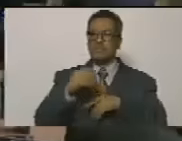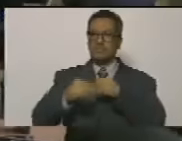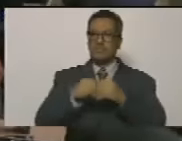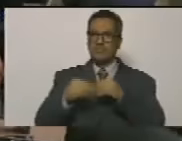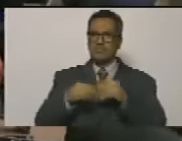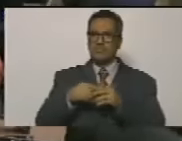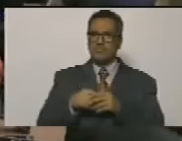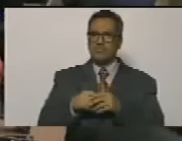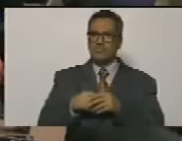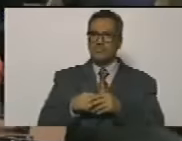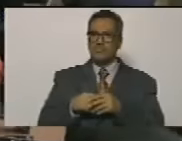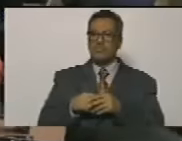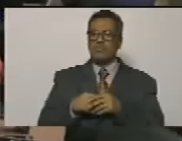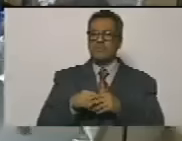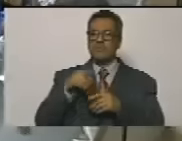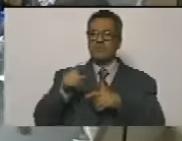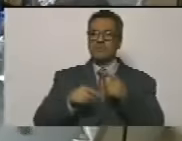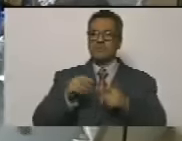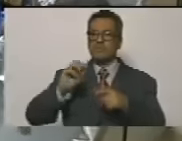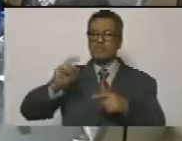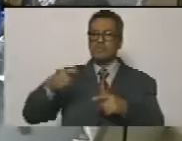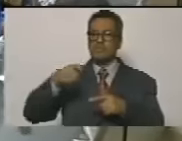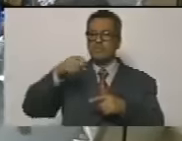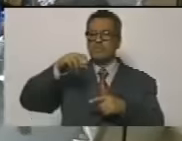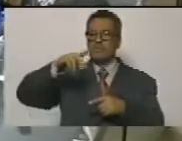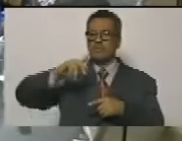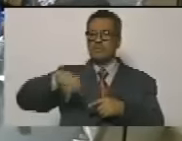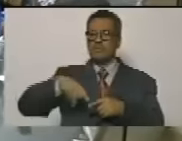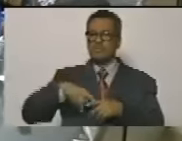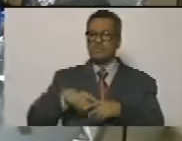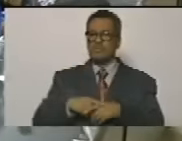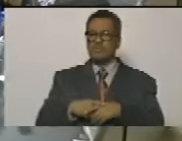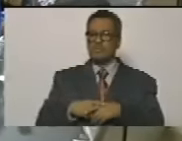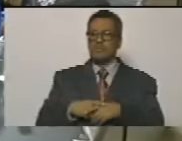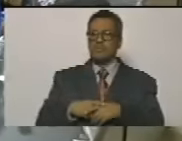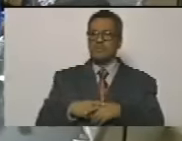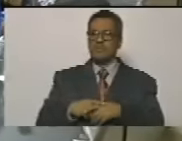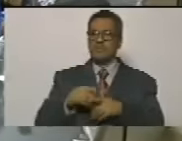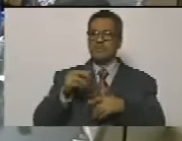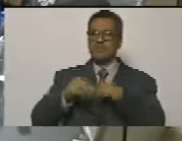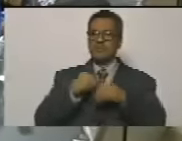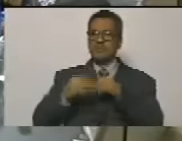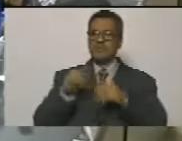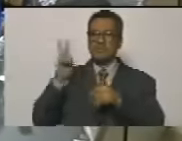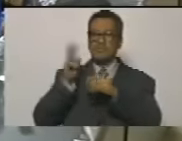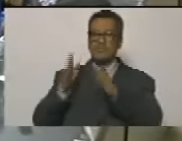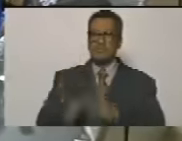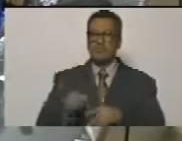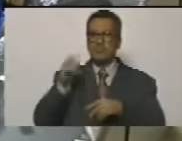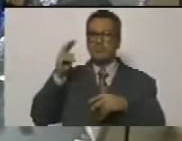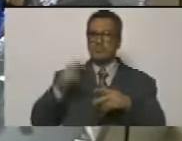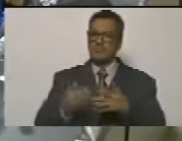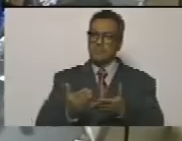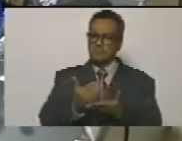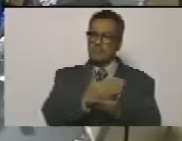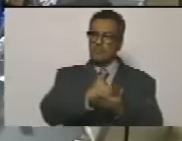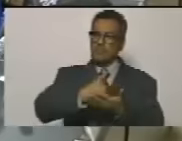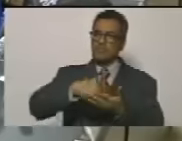el texto constitucional lo hizo Gustavo Pereira por una vez en la libre de los venezolanos está recogida